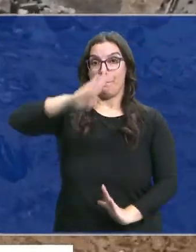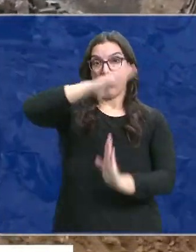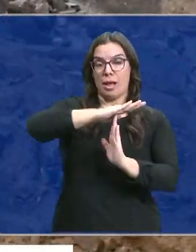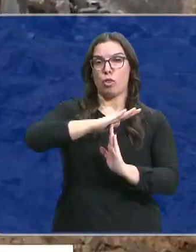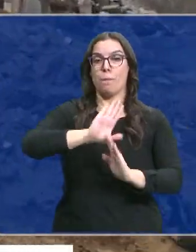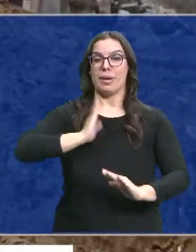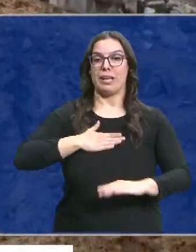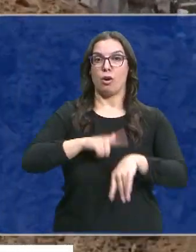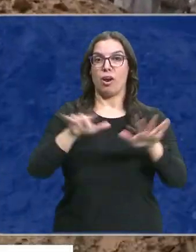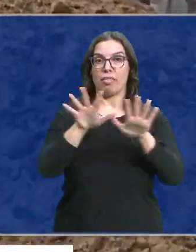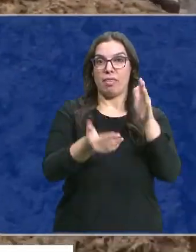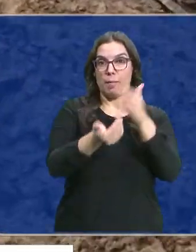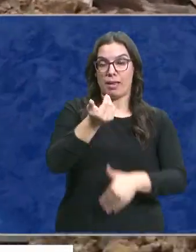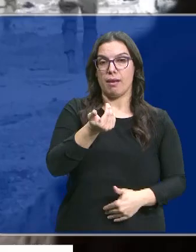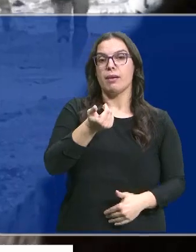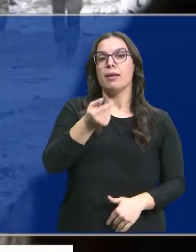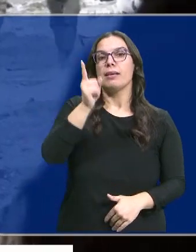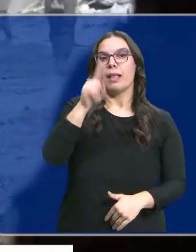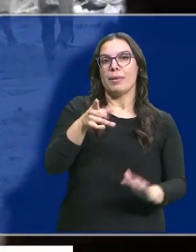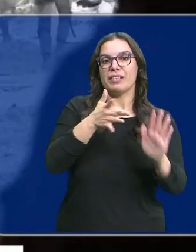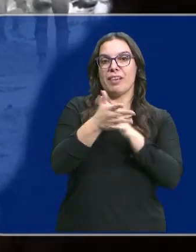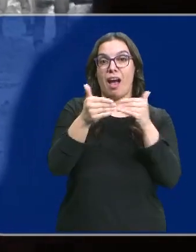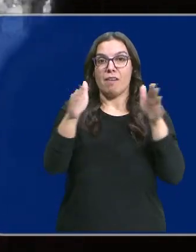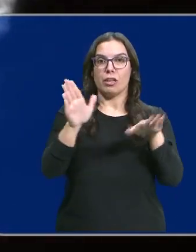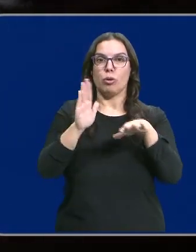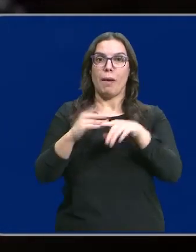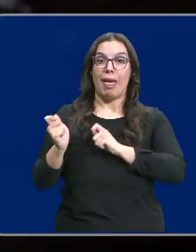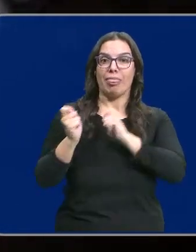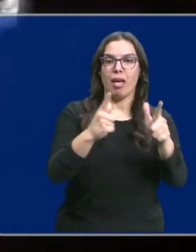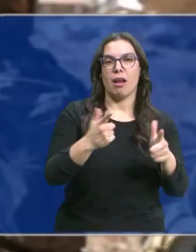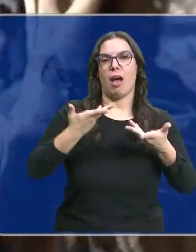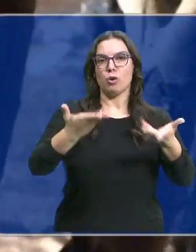a las 10 de la mañana, y permitirá también la llegada de ayuda humanitaria a Gaza.